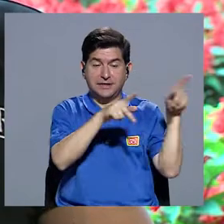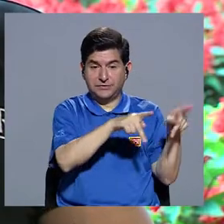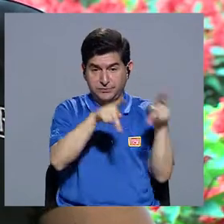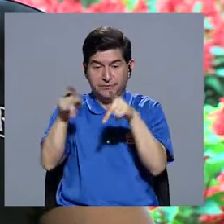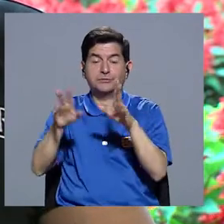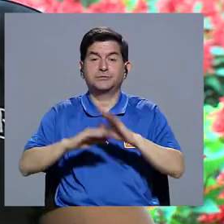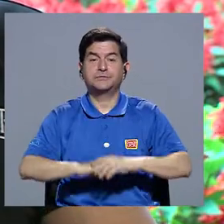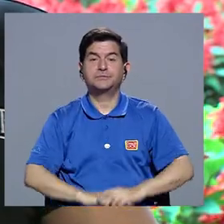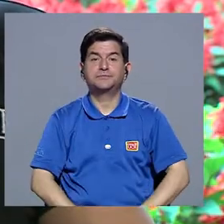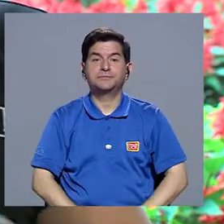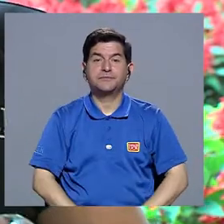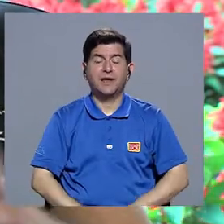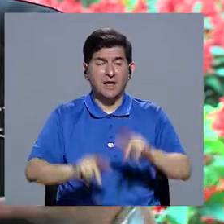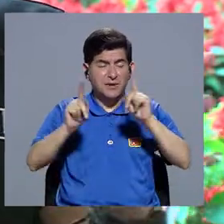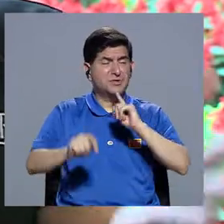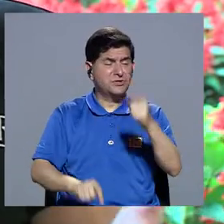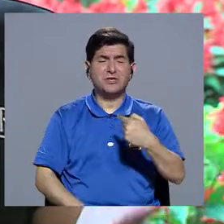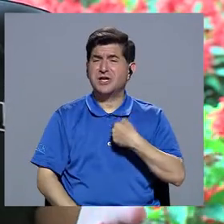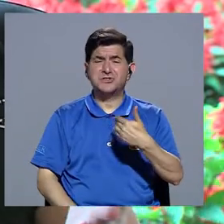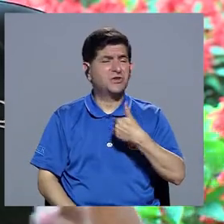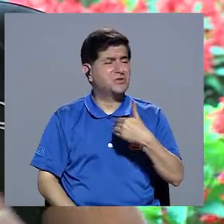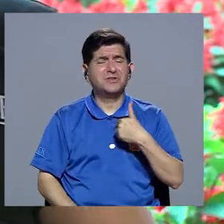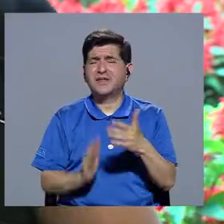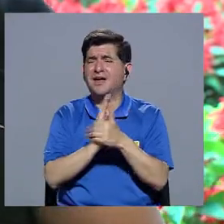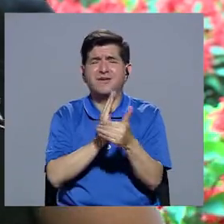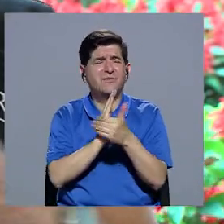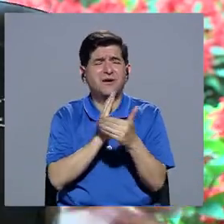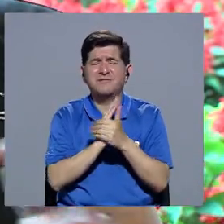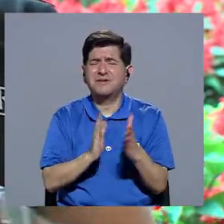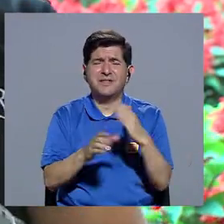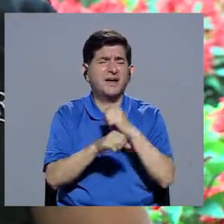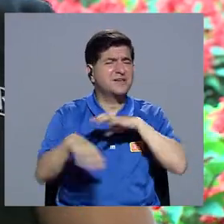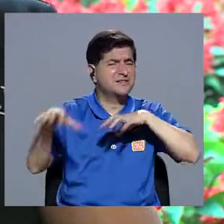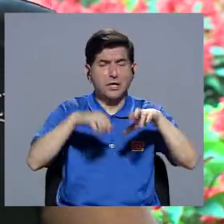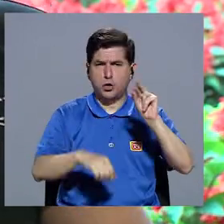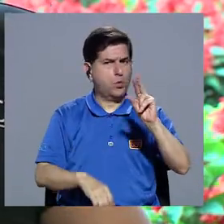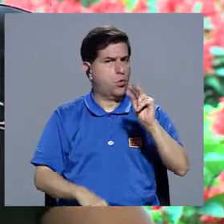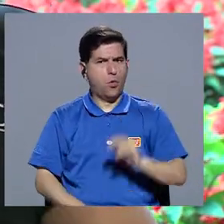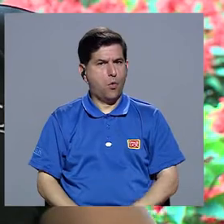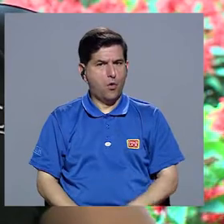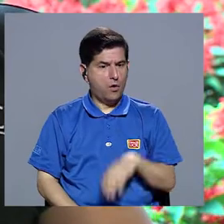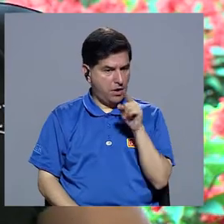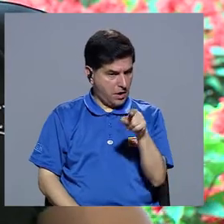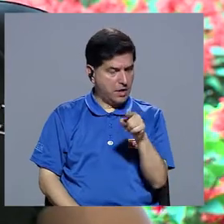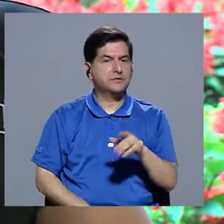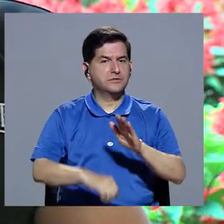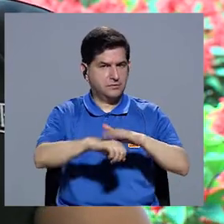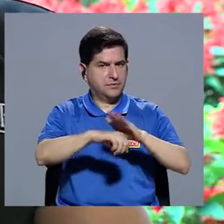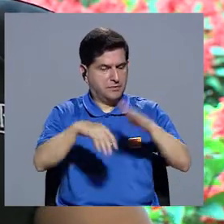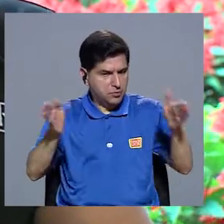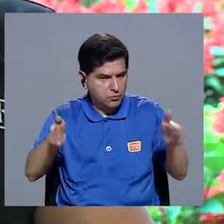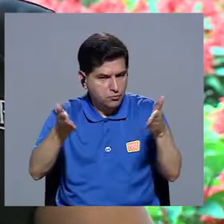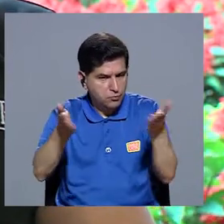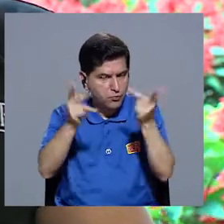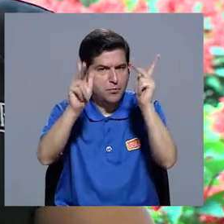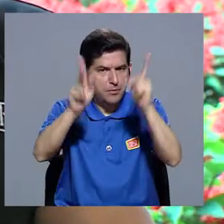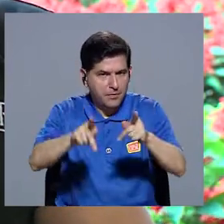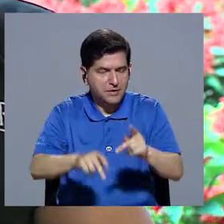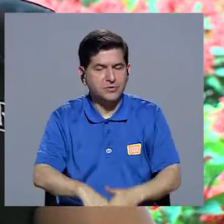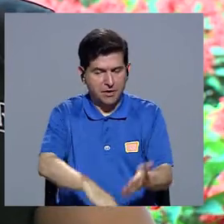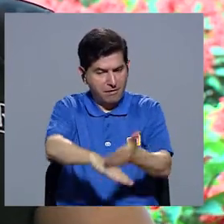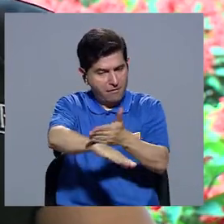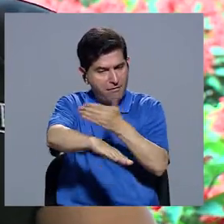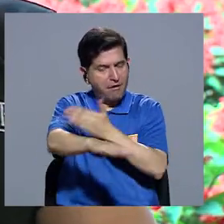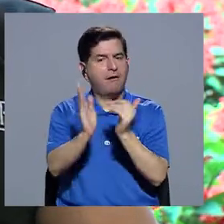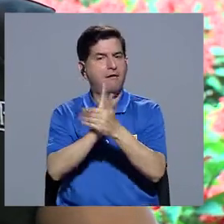personas, claro. Hay personas que dicen, es que yo no tengo coordinación para realizar X actividad, ¿no? Ya esto estaría, ¿verdad? Incentivando a la persona o mejorando